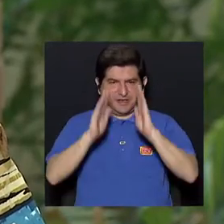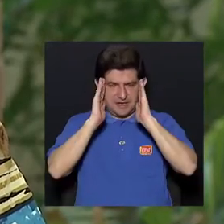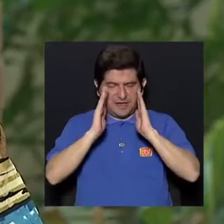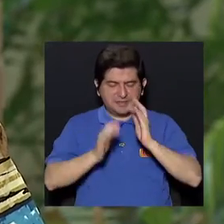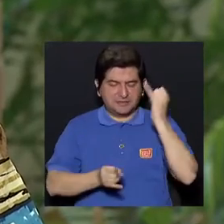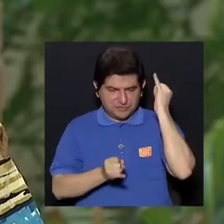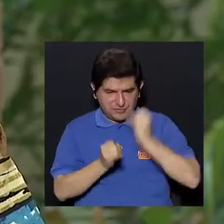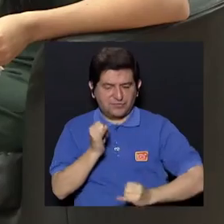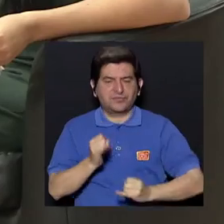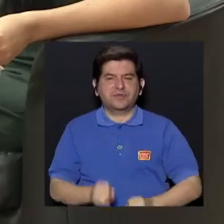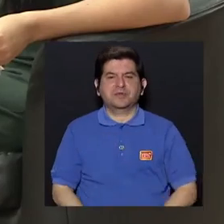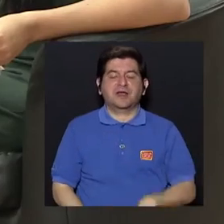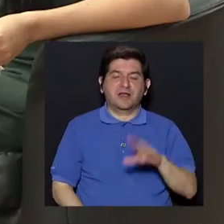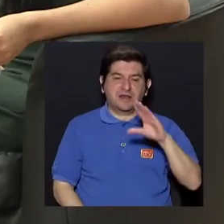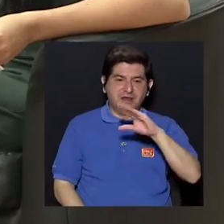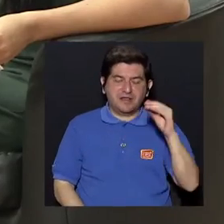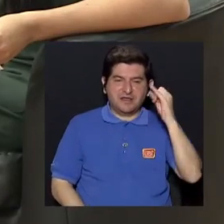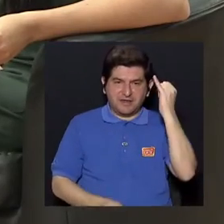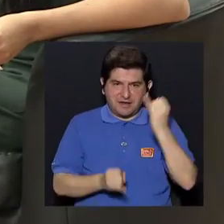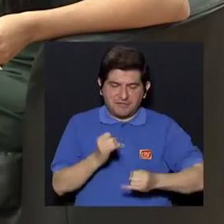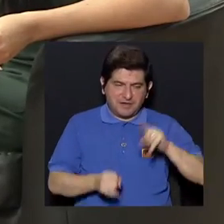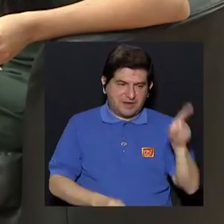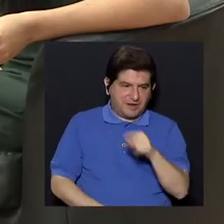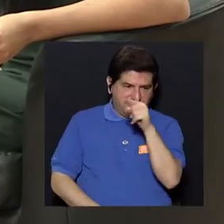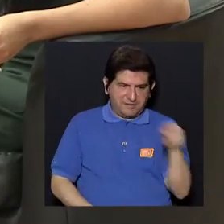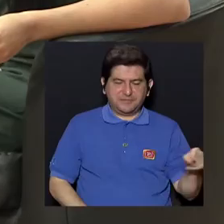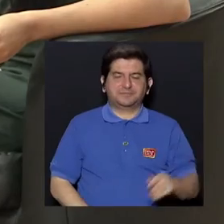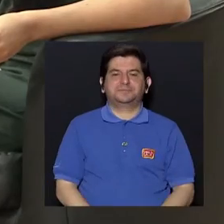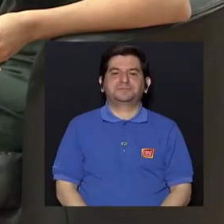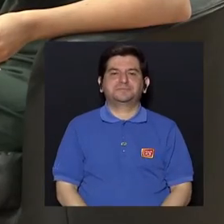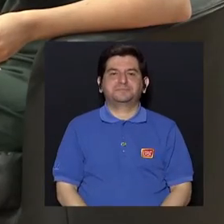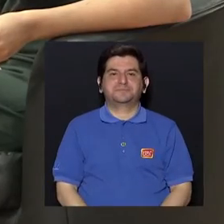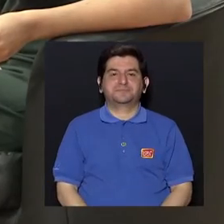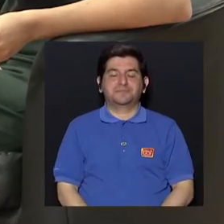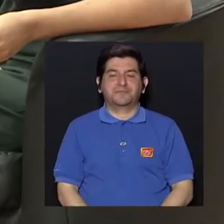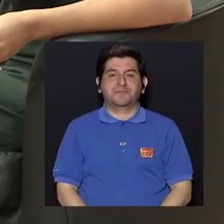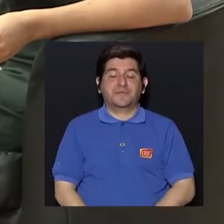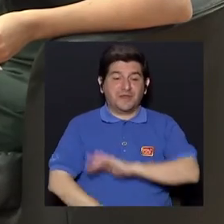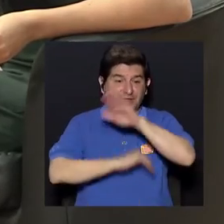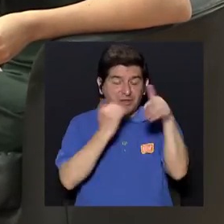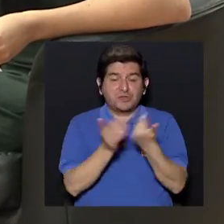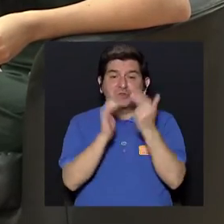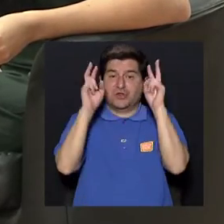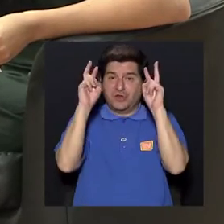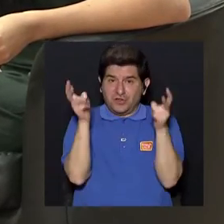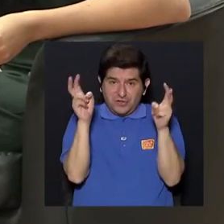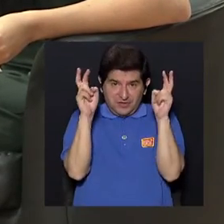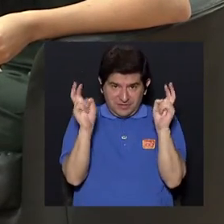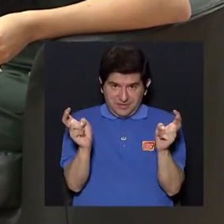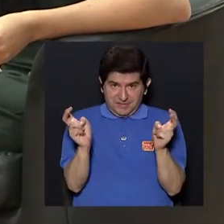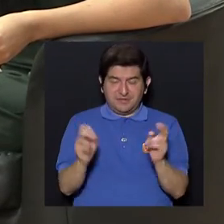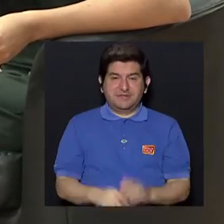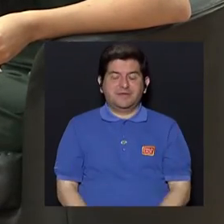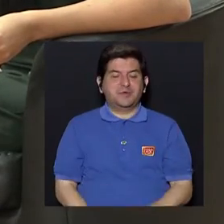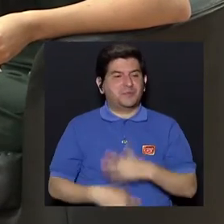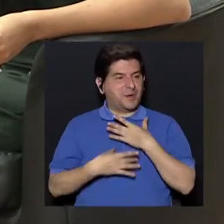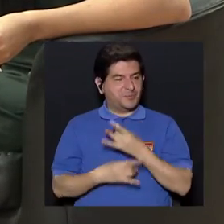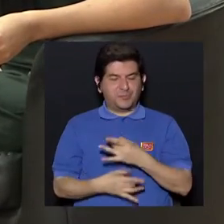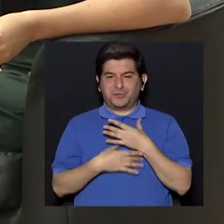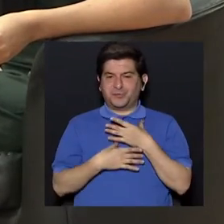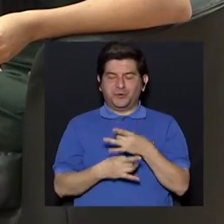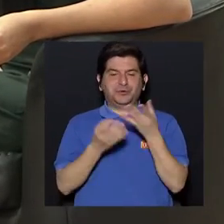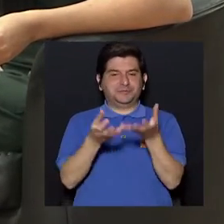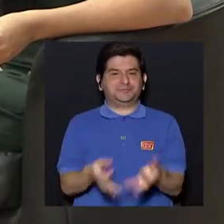tratamiento último y poderlo descartar adecuadamente. Bueno, Katia, todo este tema realmente muy